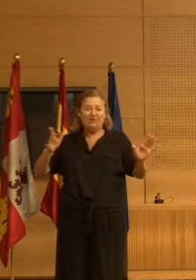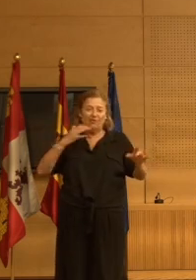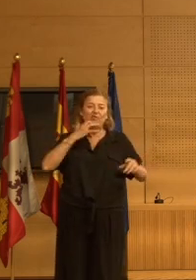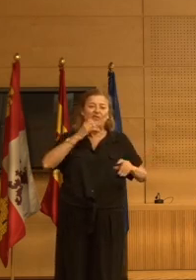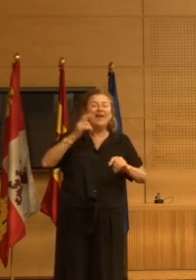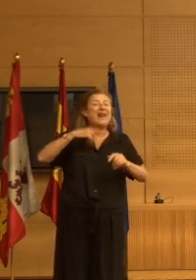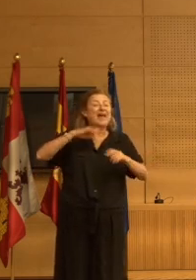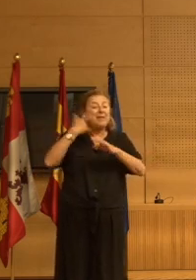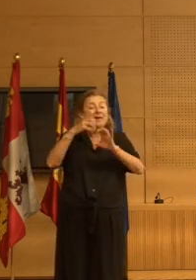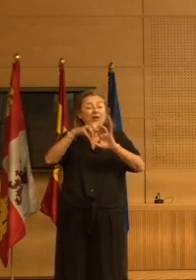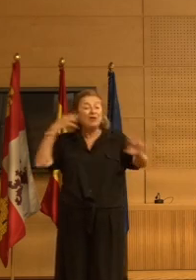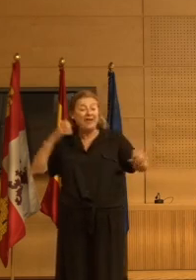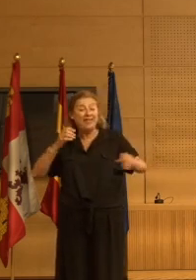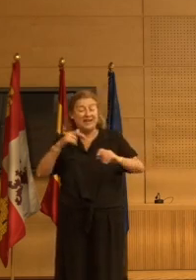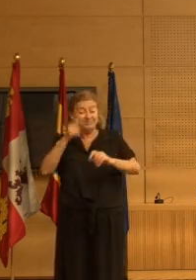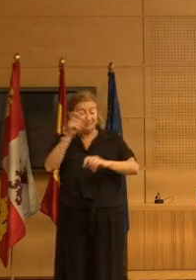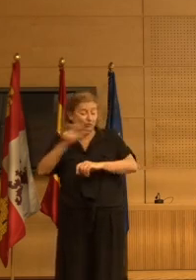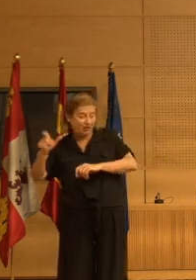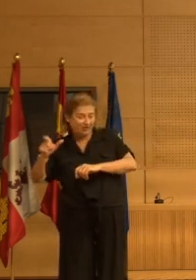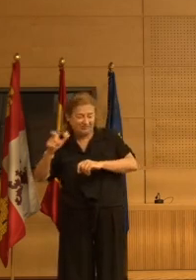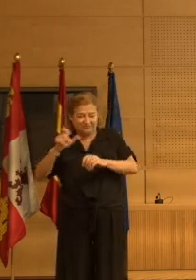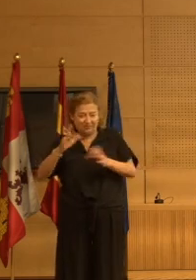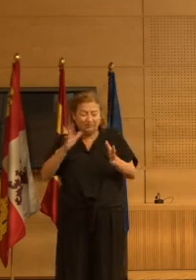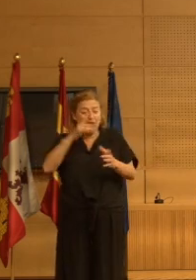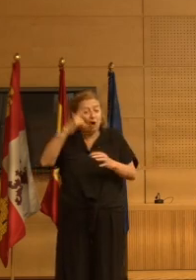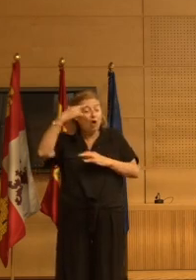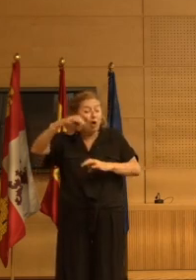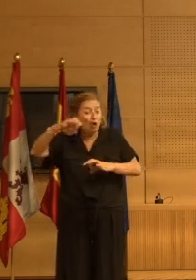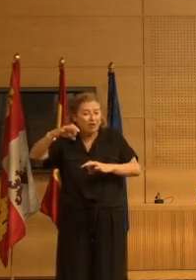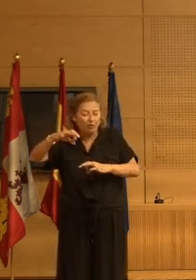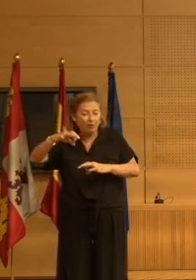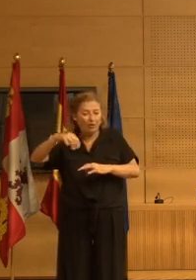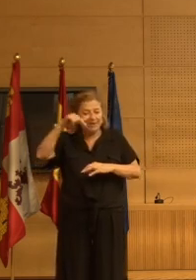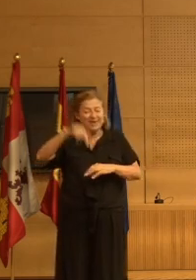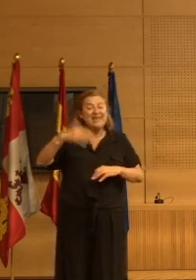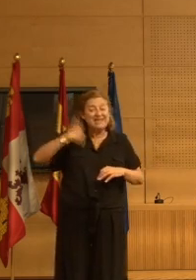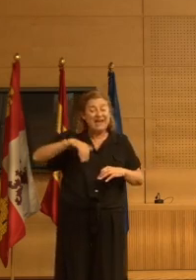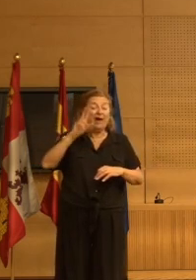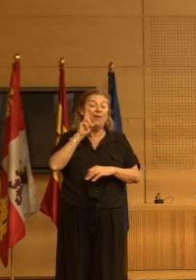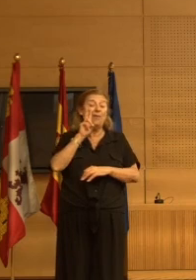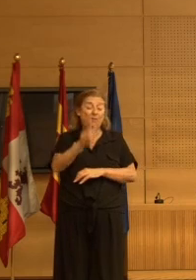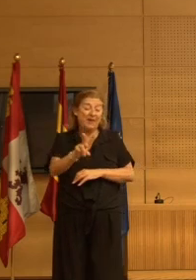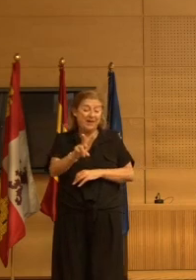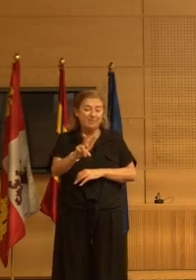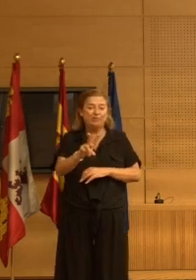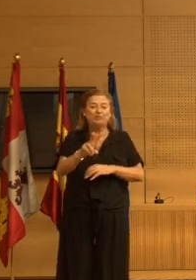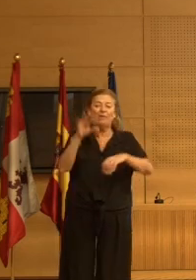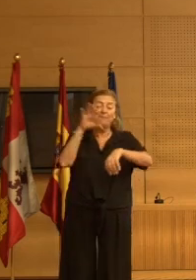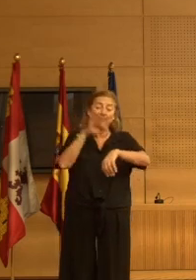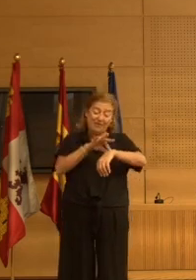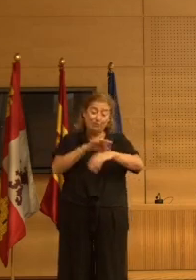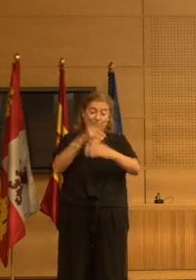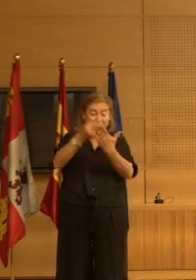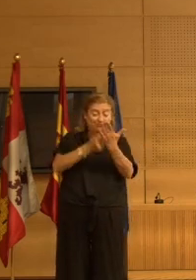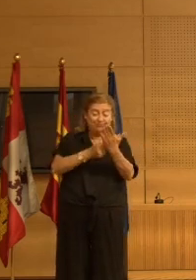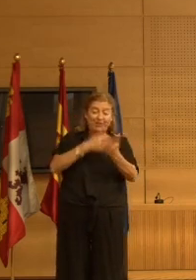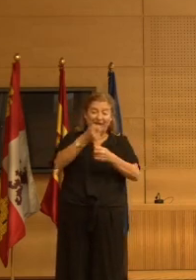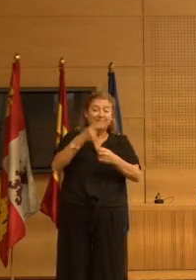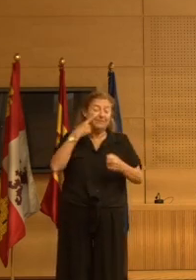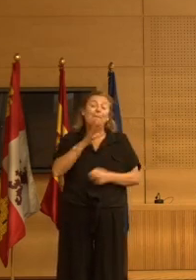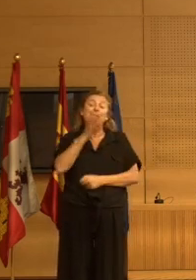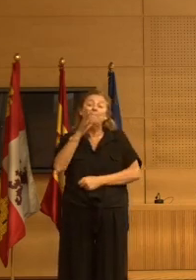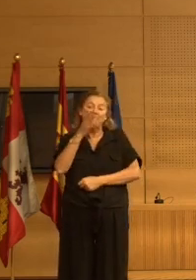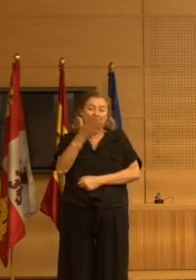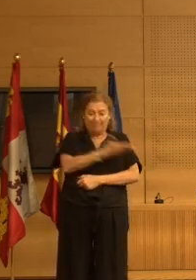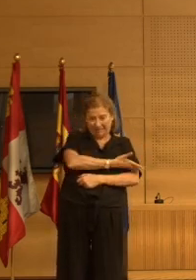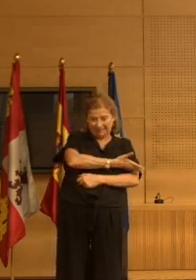en la inmensa mayoría de los casos por tanto como es lógico aquí cuando ya vemos la prescripción pues esto es lo que pasa